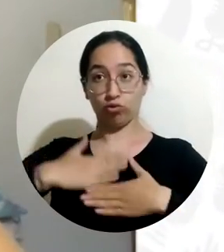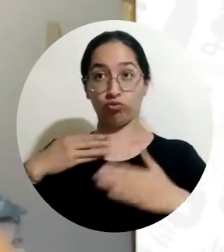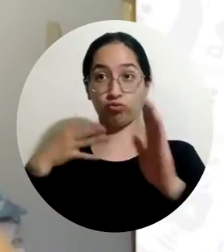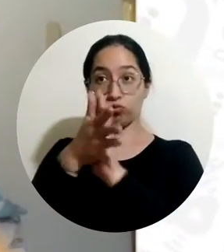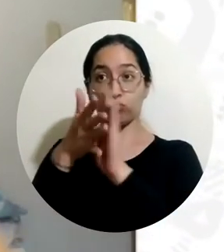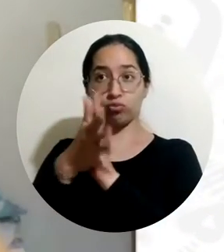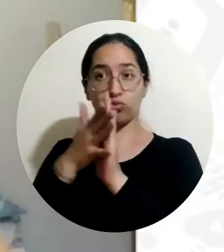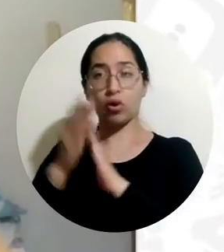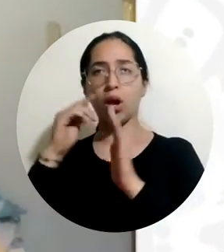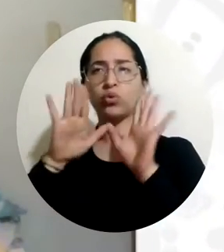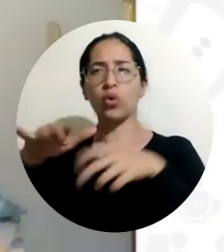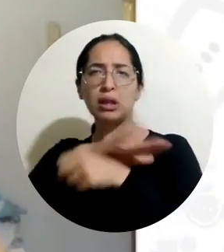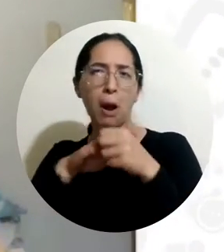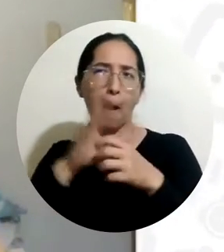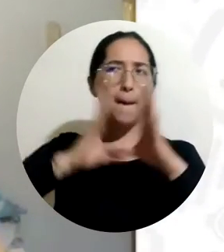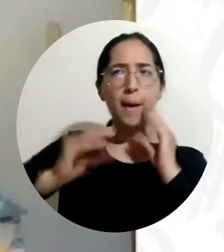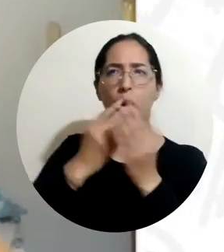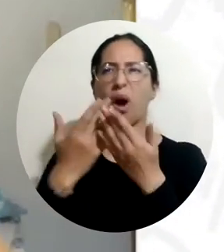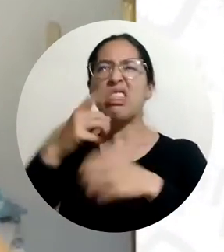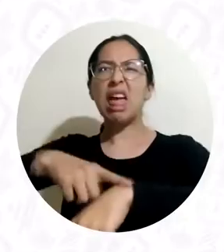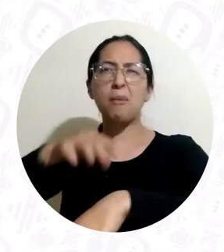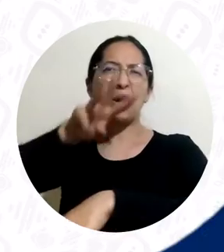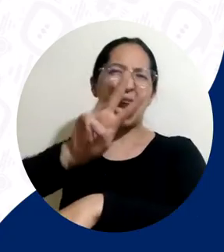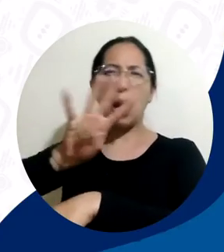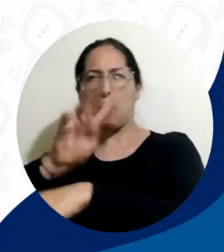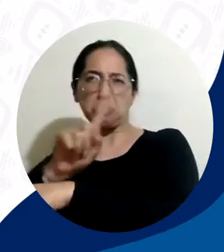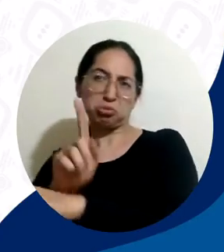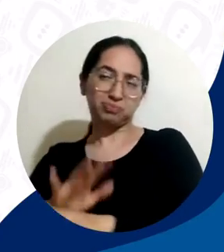historias que demoran tres minutos, cuatro minutos.